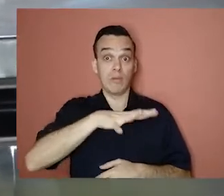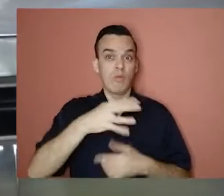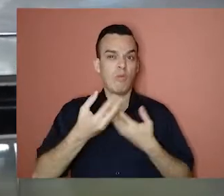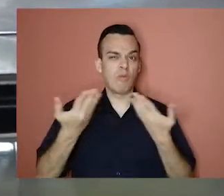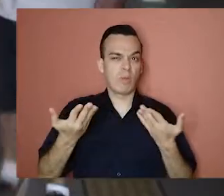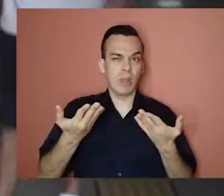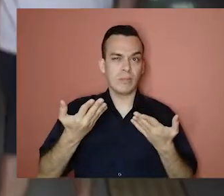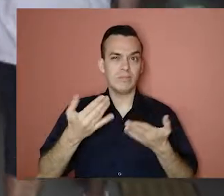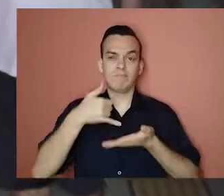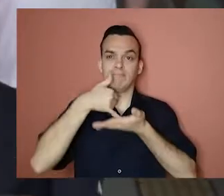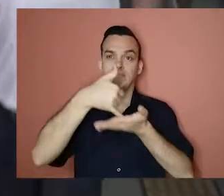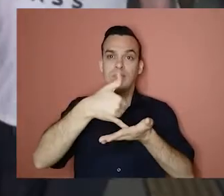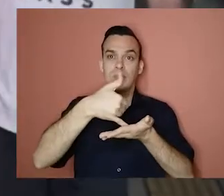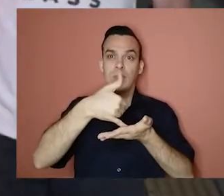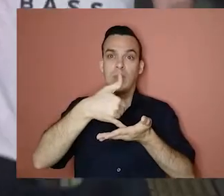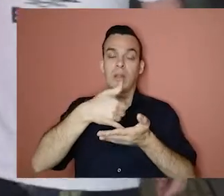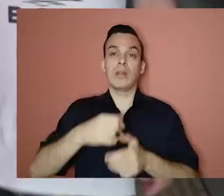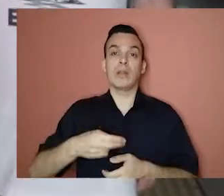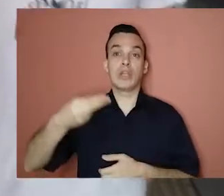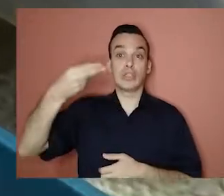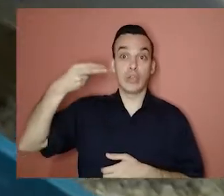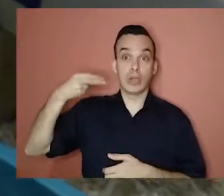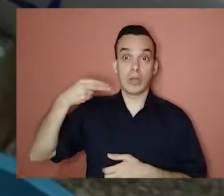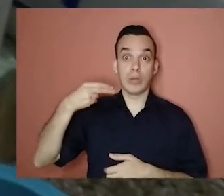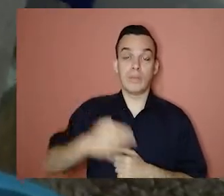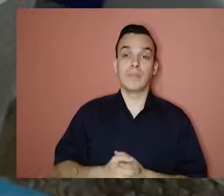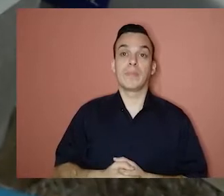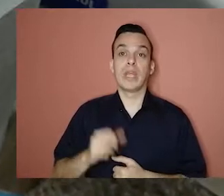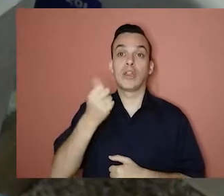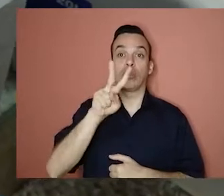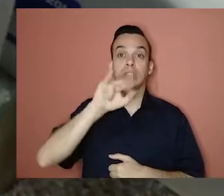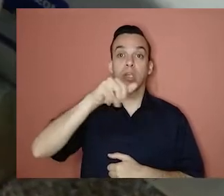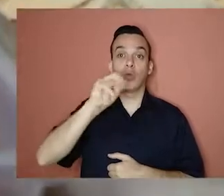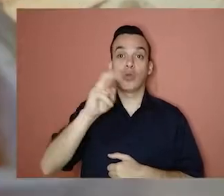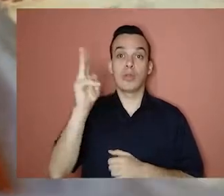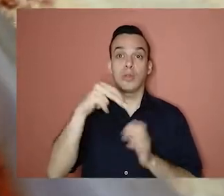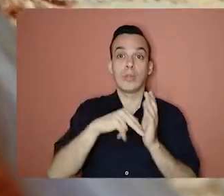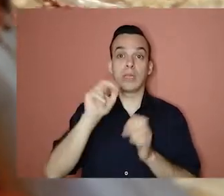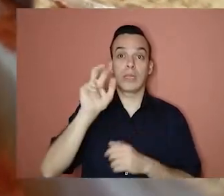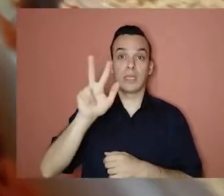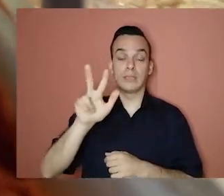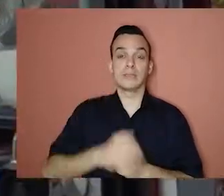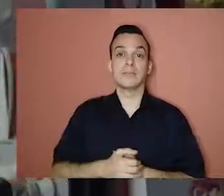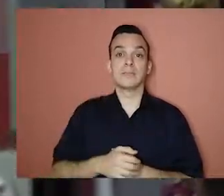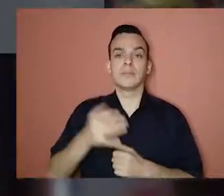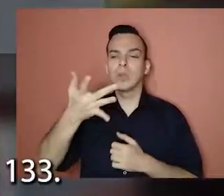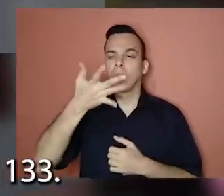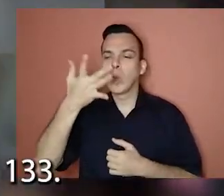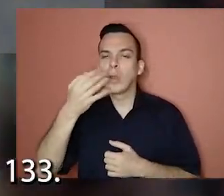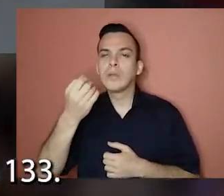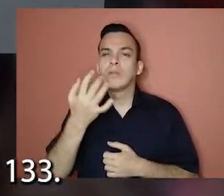declarado Patrimonio Histórico Arquitectónico el 12 de junio del 2003? Te invitamos a experimentar sus olores y colores,